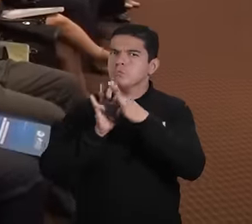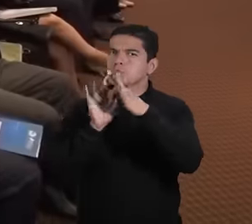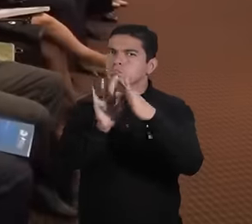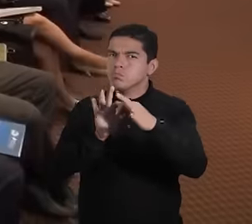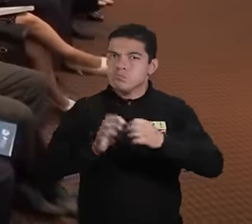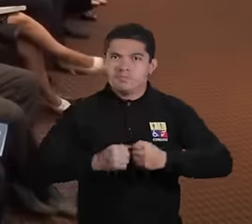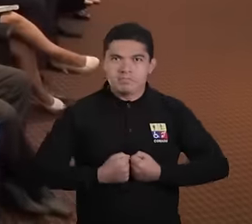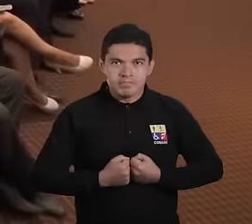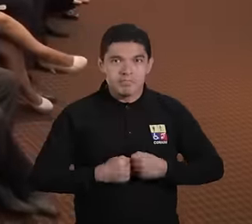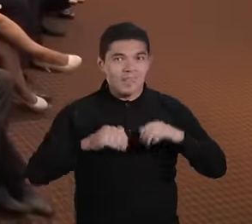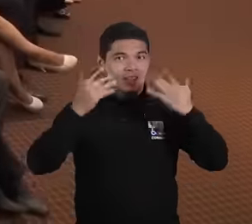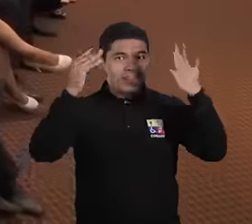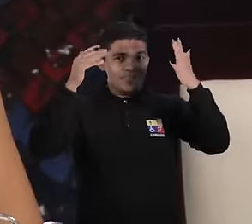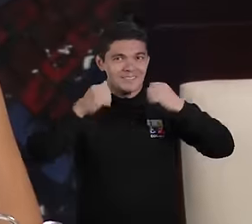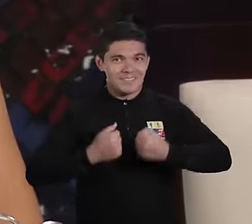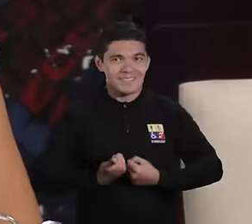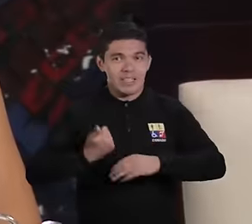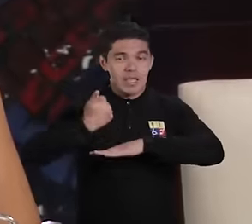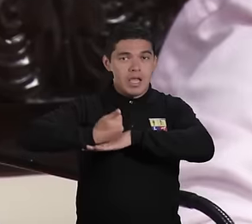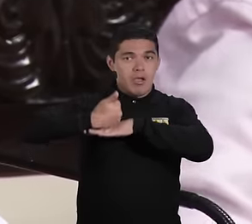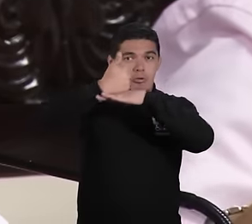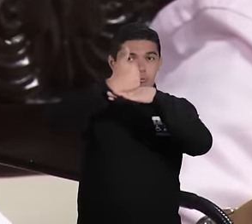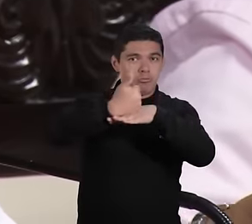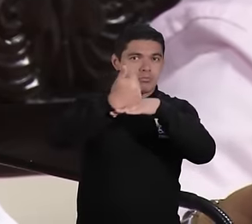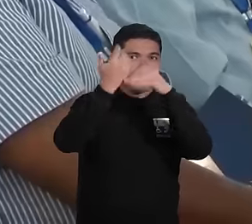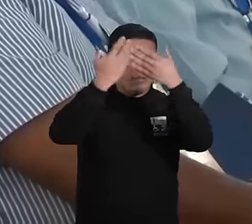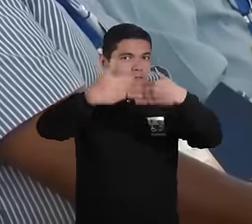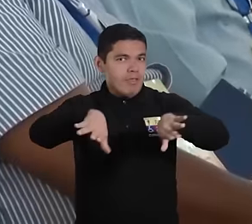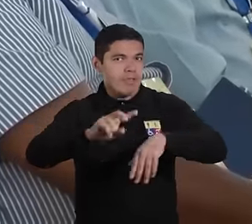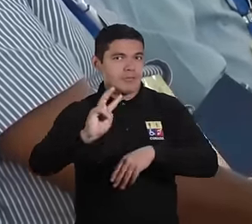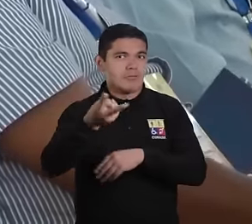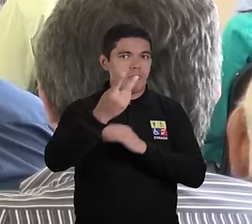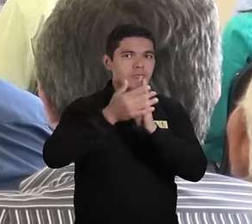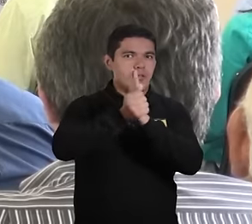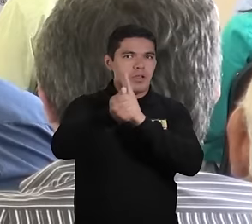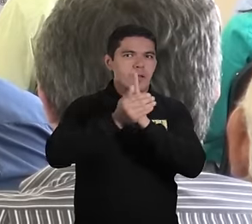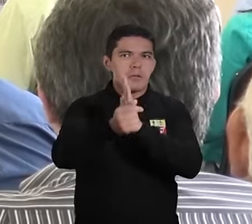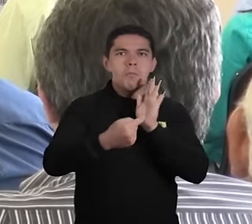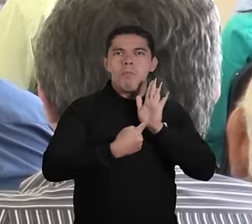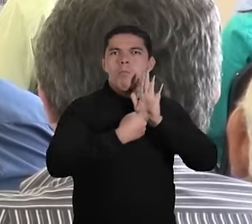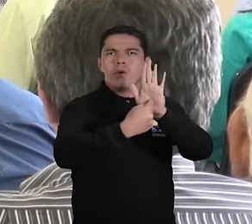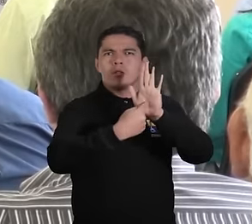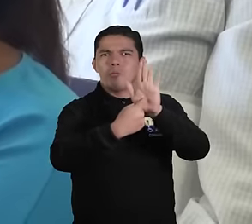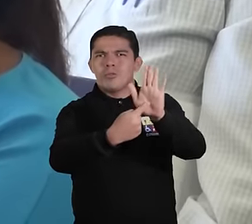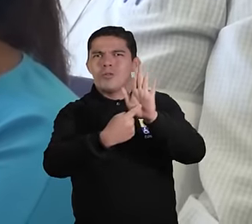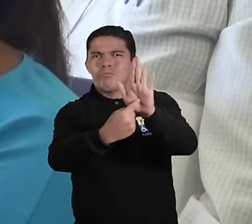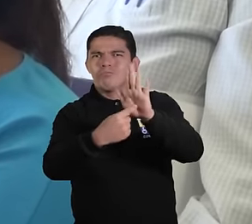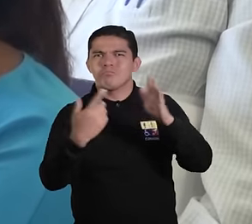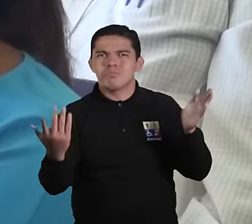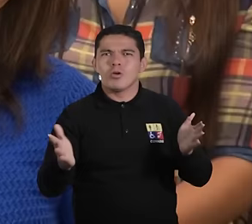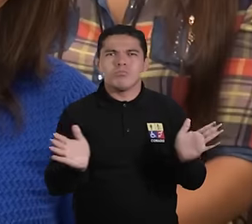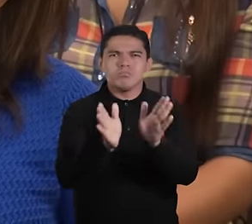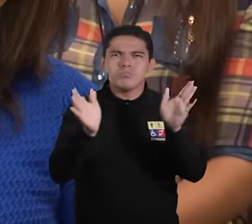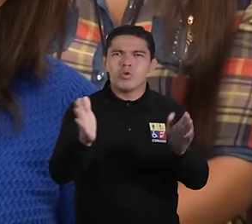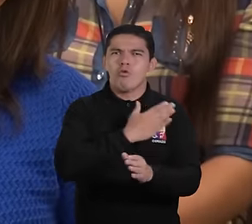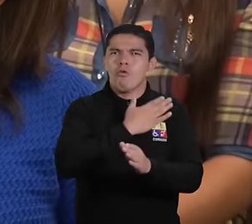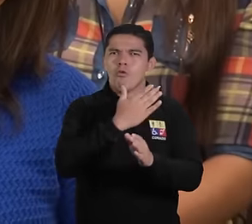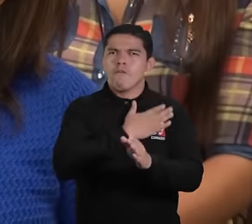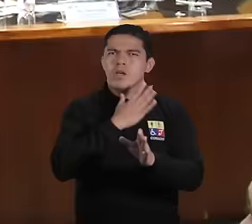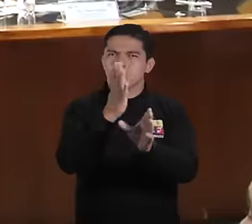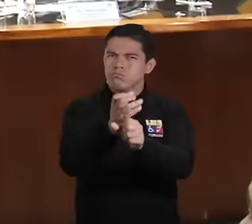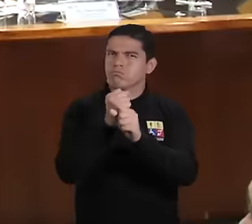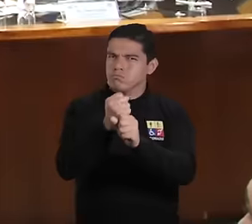para eso. Las autoridades del CNE terminaron con éxito la segunda fase, construyendo hitos y fortaleciendo la confianza de las